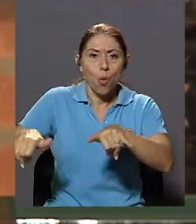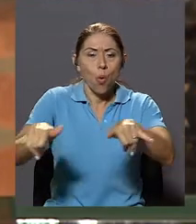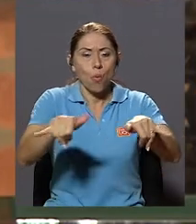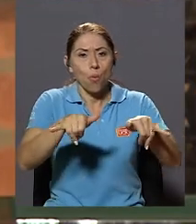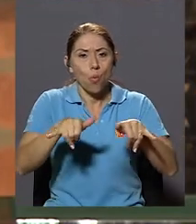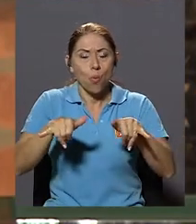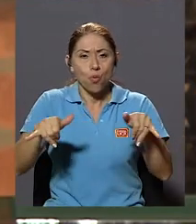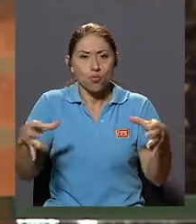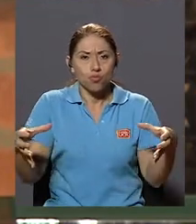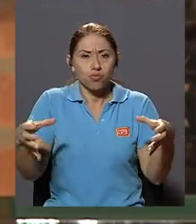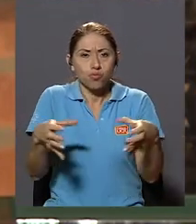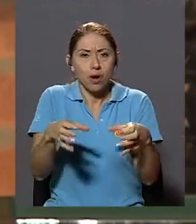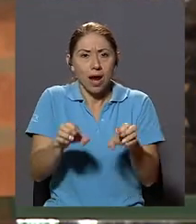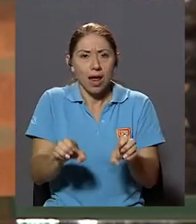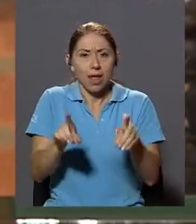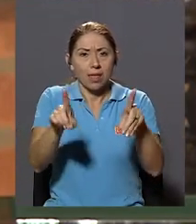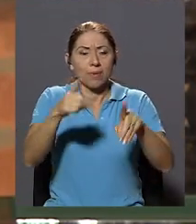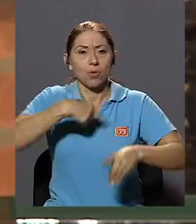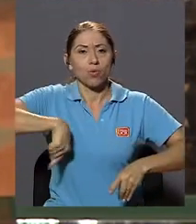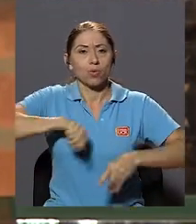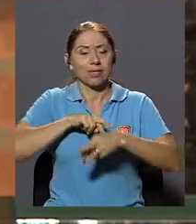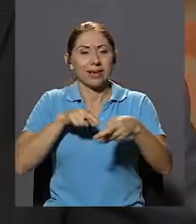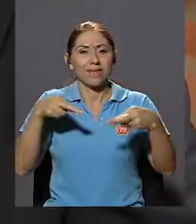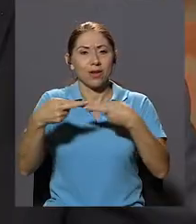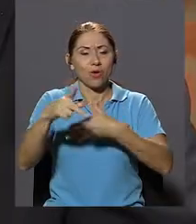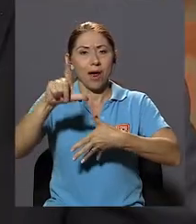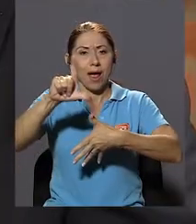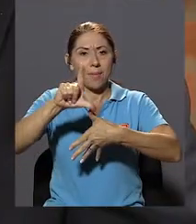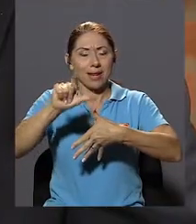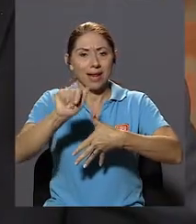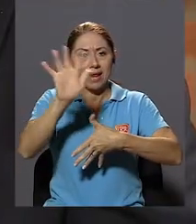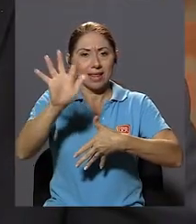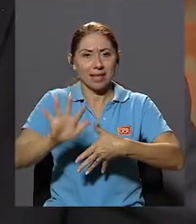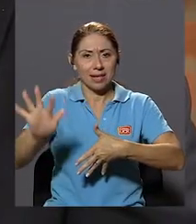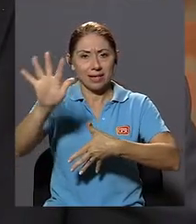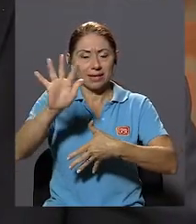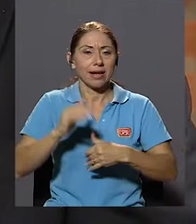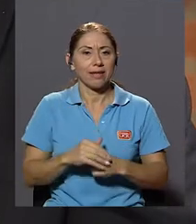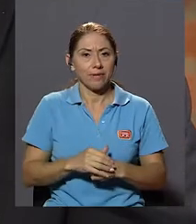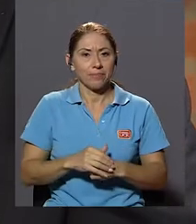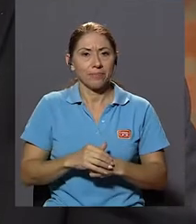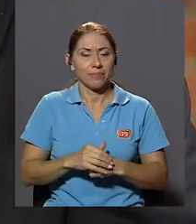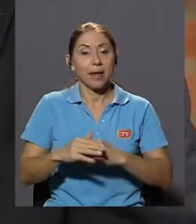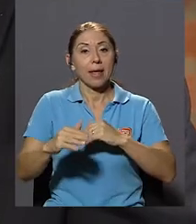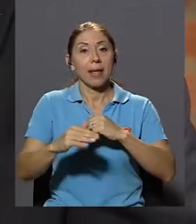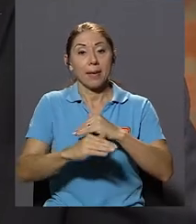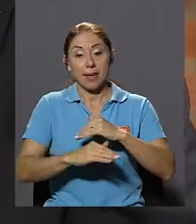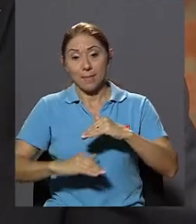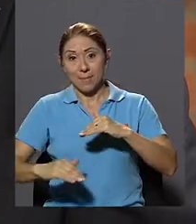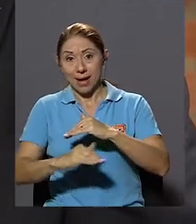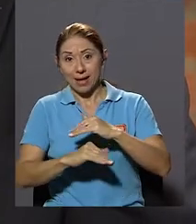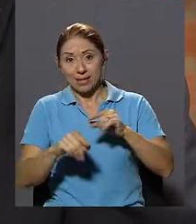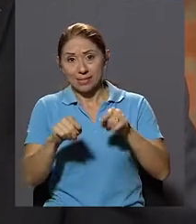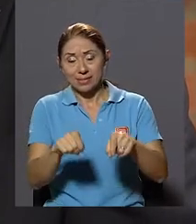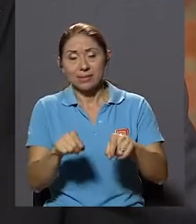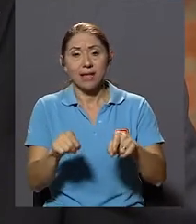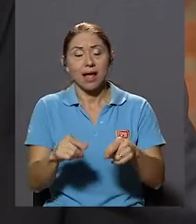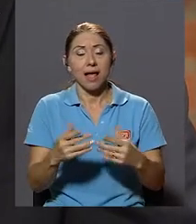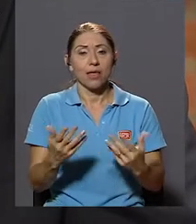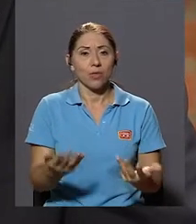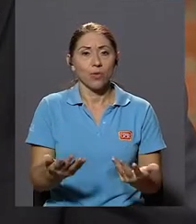Académico En nuestra región En América Latina Y el Caribe Basado Este espacio